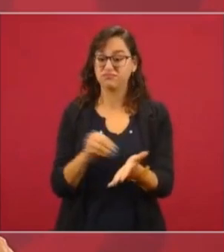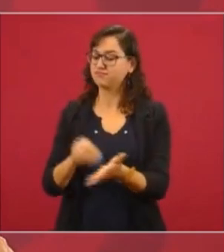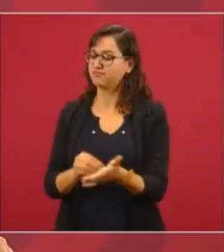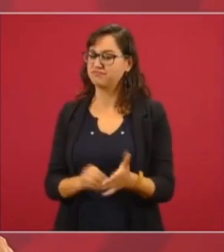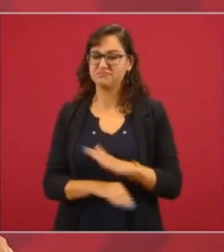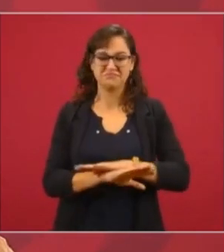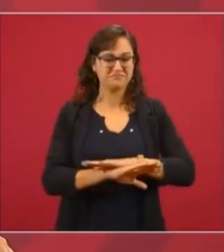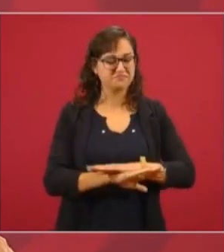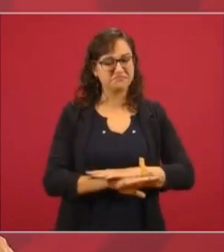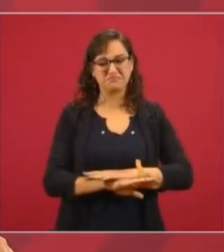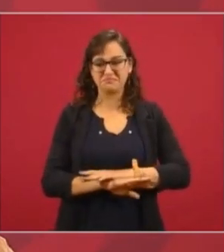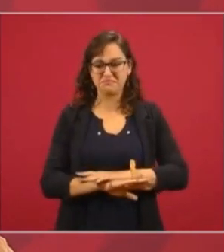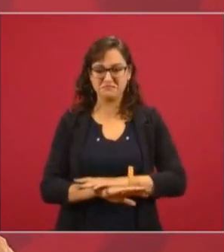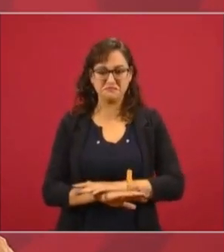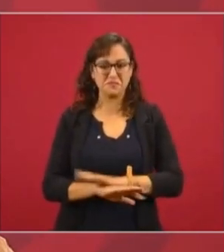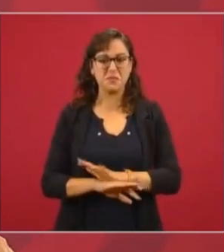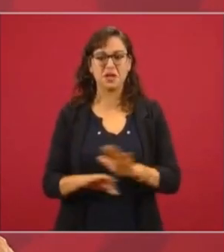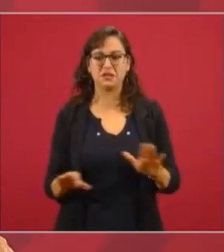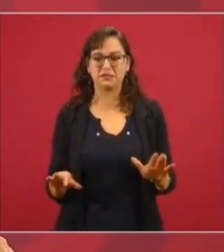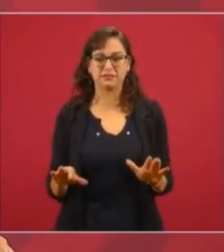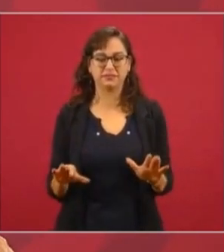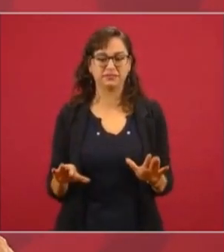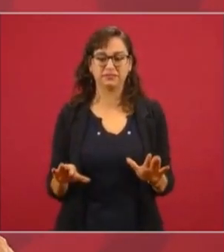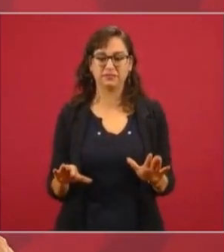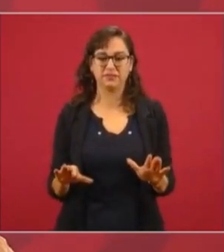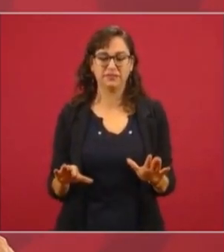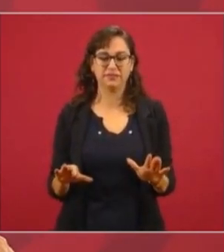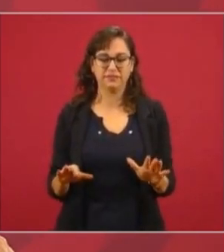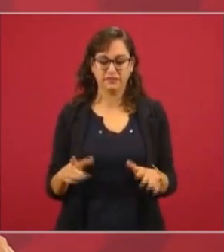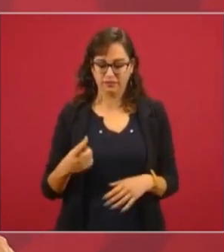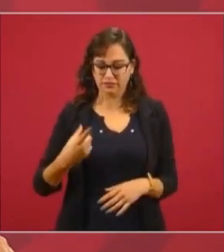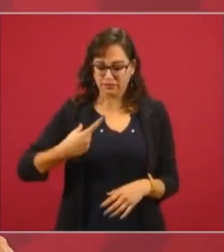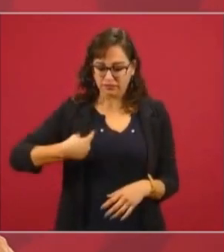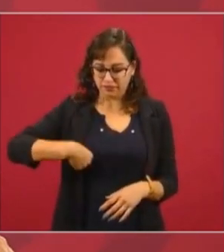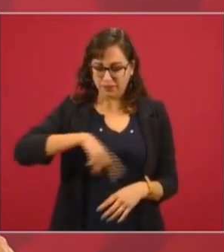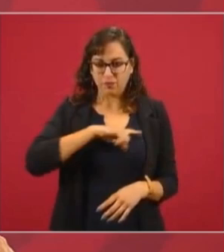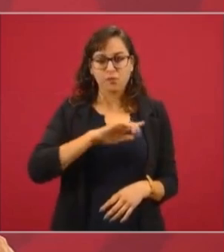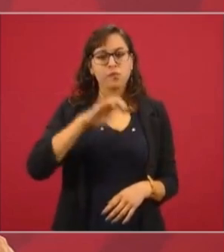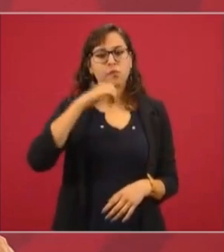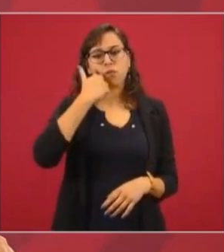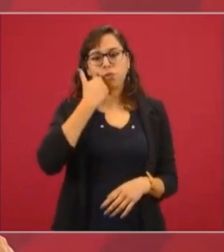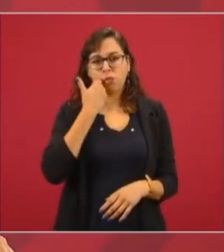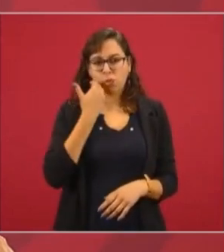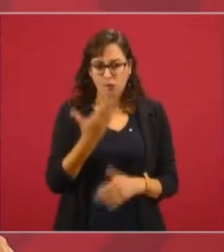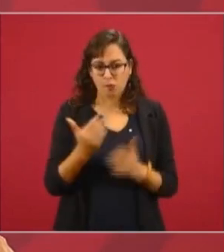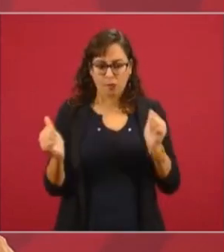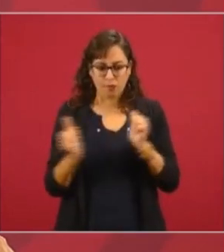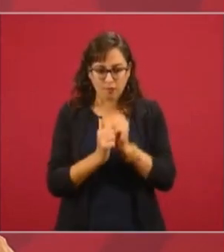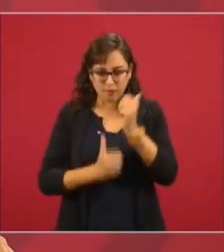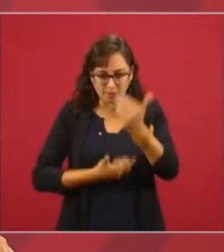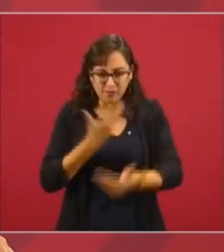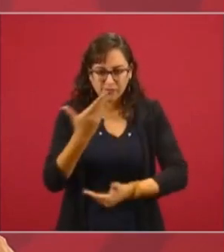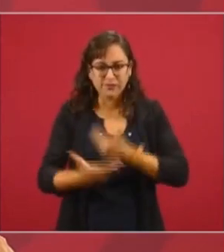de manera muy respetuosa,